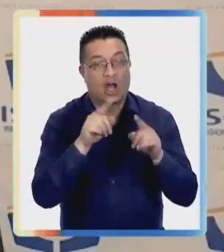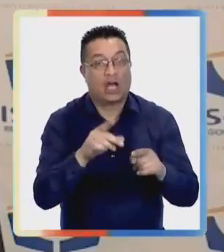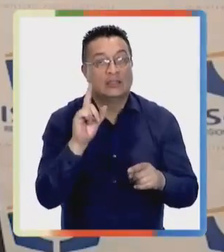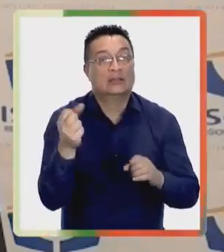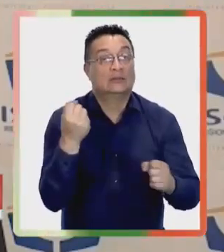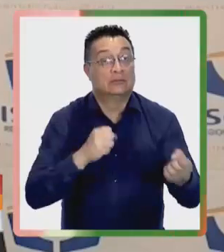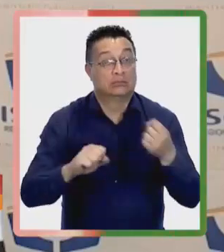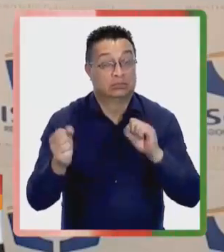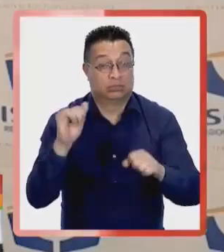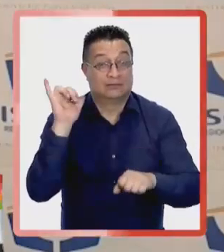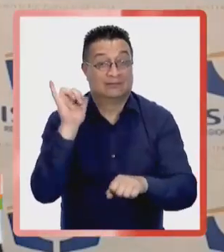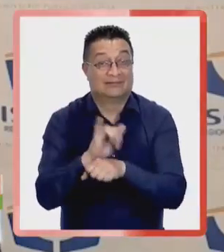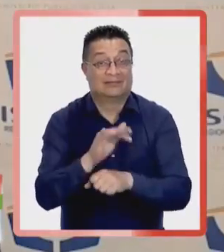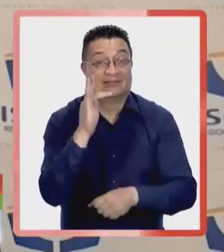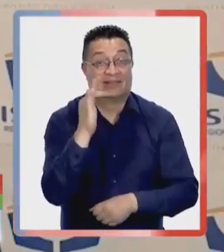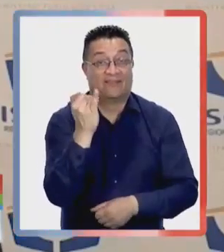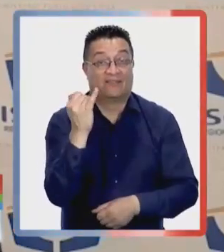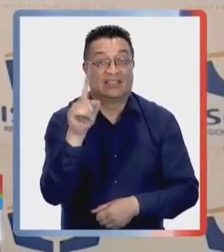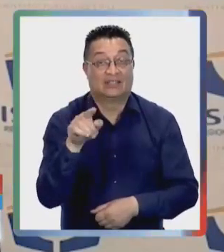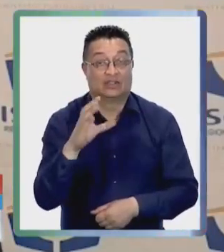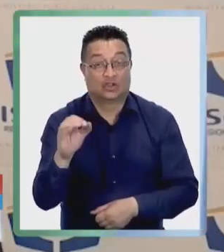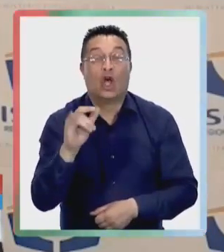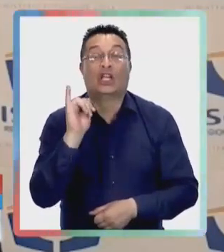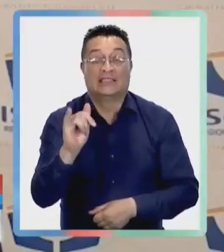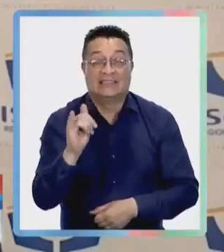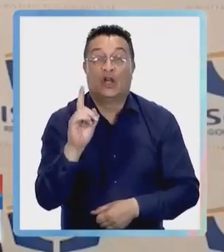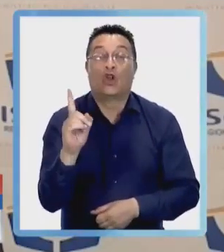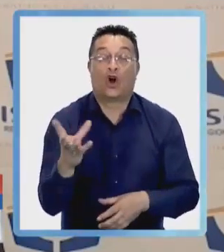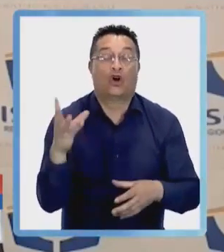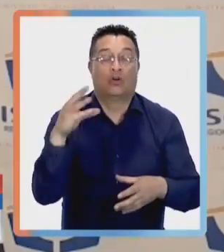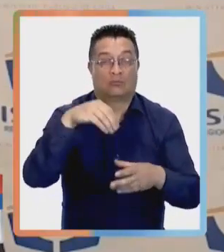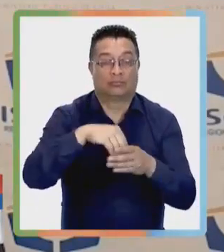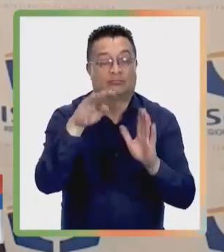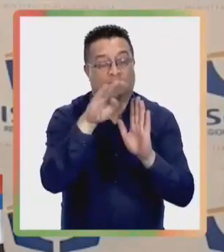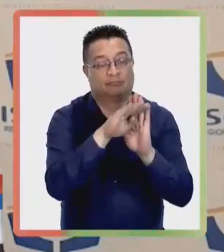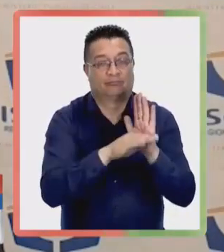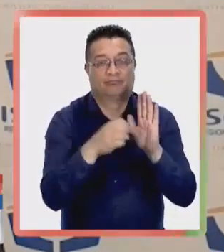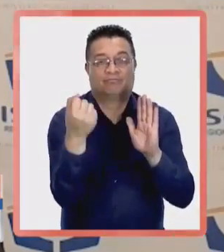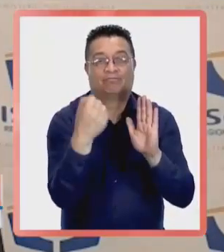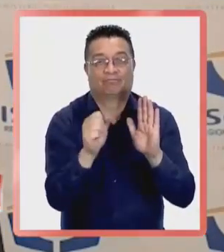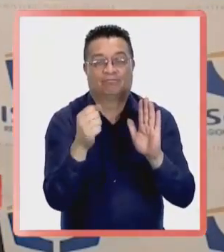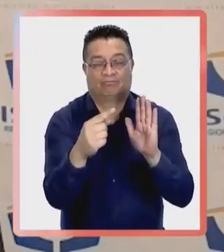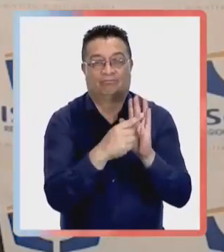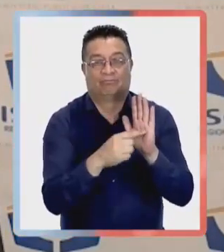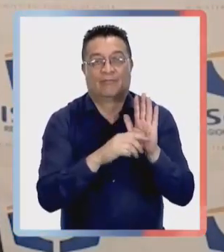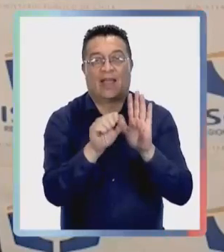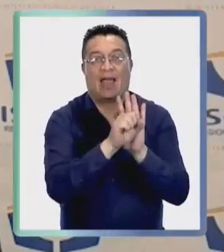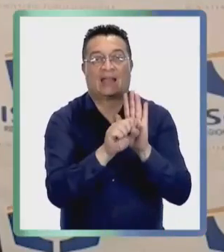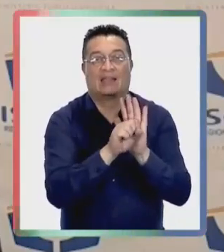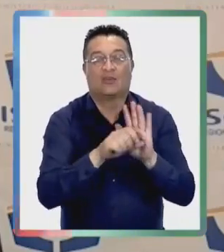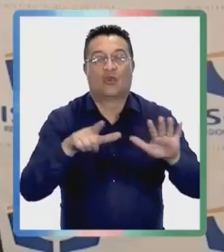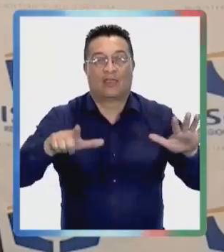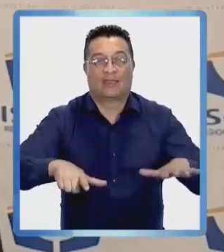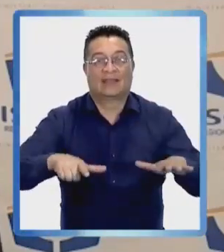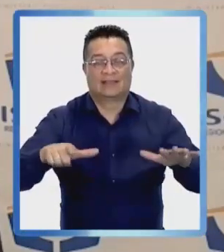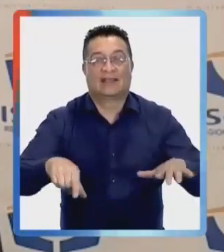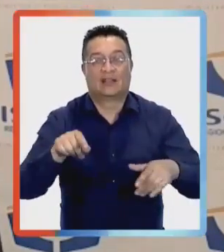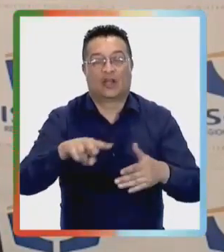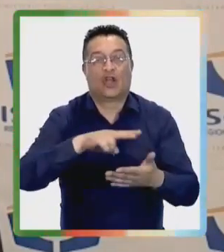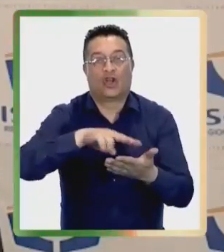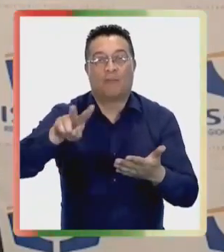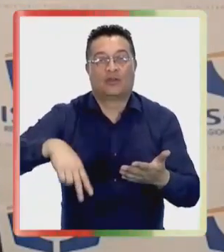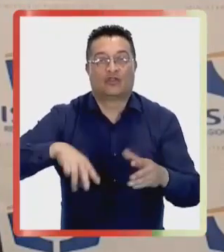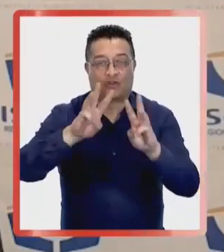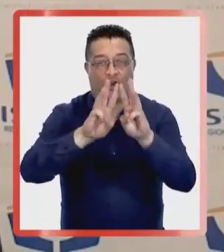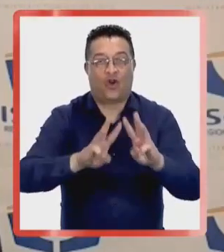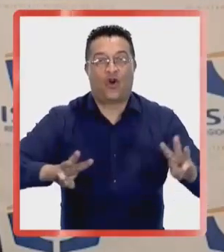ha requerido al Estado de Chile que precise si la conducta del delito de fraude al fisco está incluido o no en el catálogo